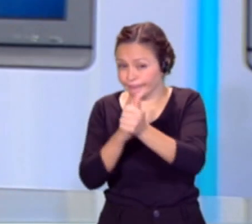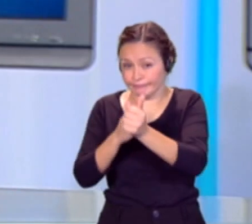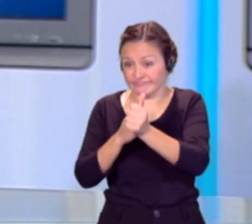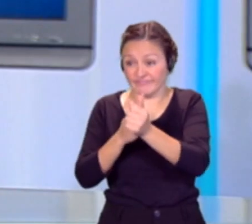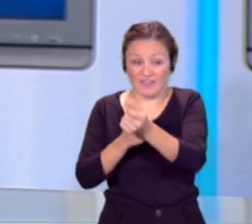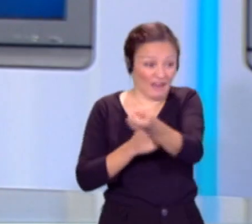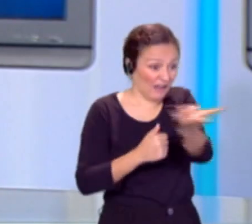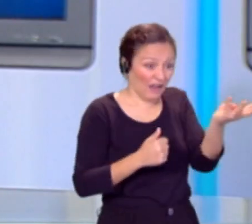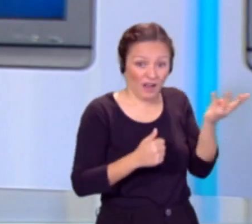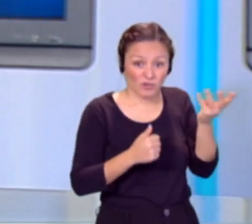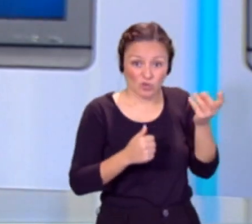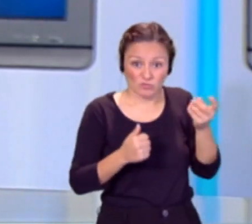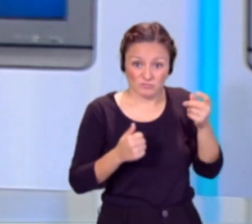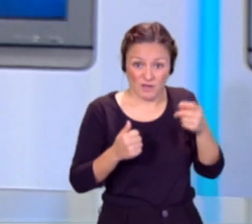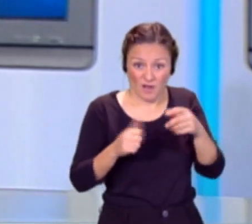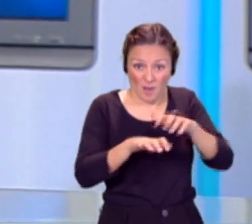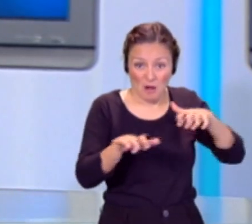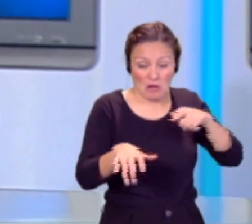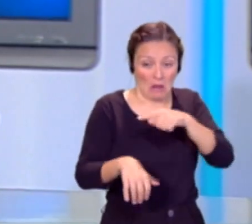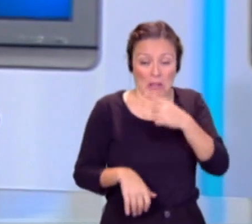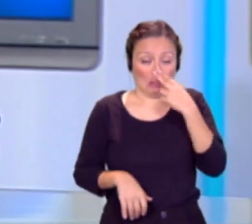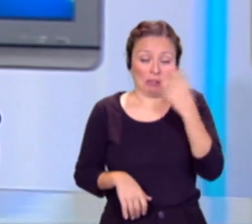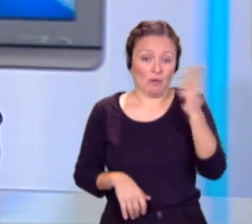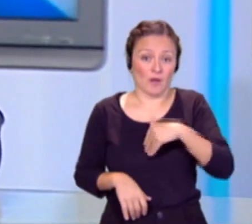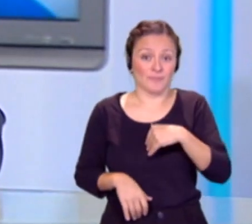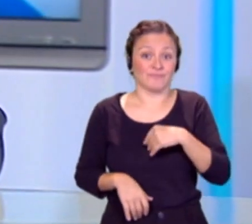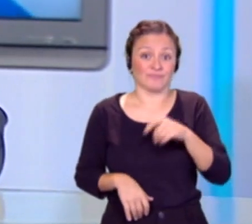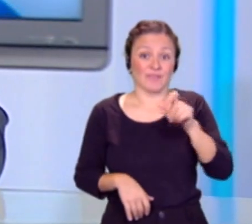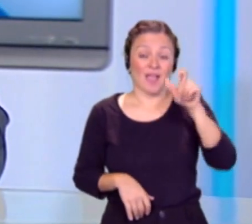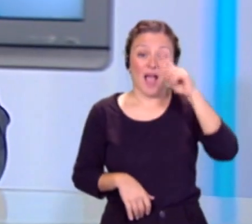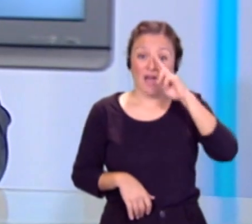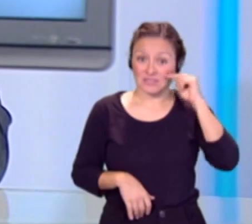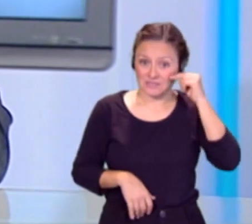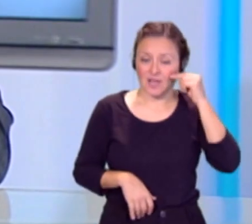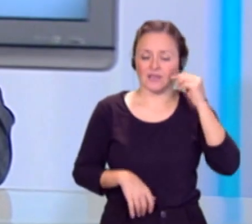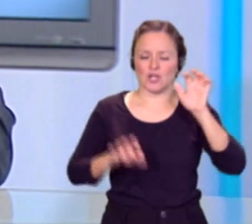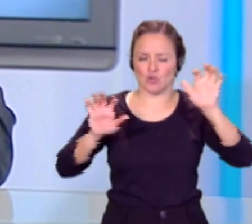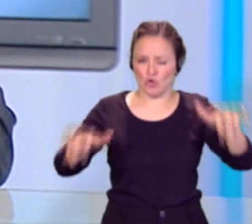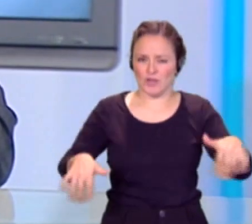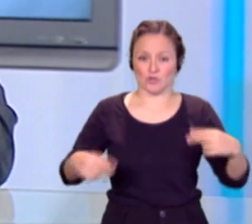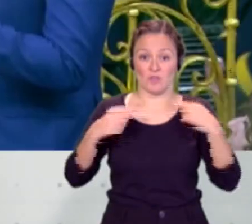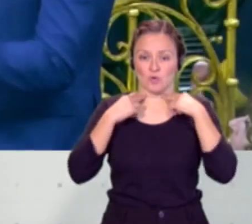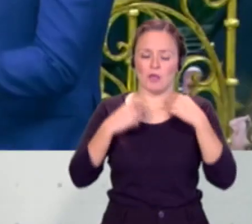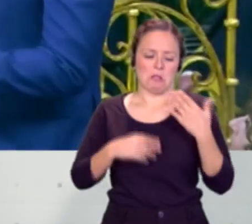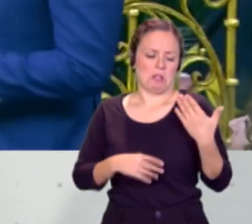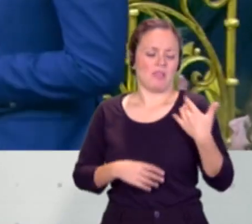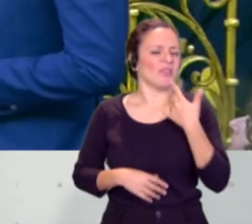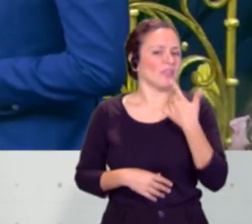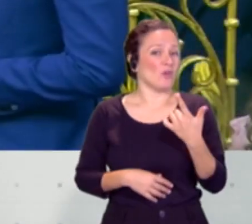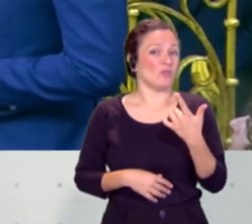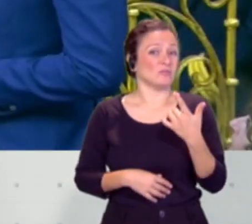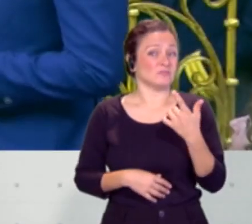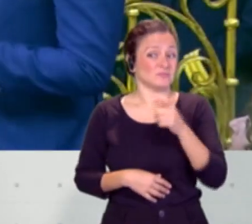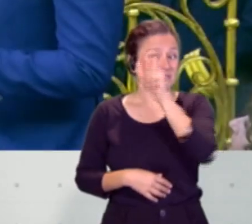los intereses de todos los españoles. Ya lo dijo Santiago Abascal en el Congreso de los Diputados recientemente, que el peor